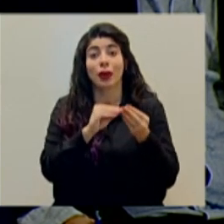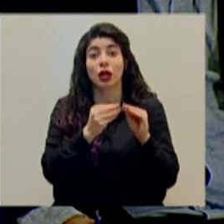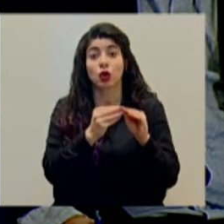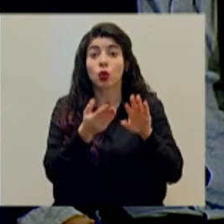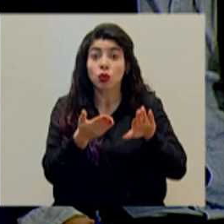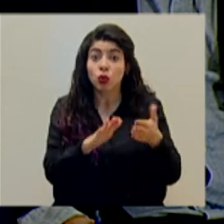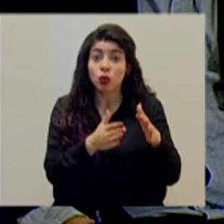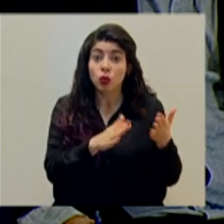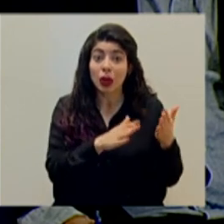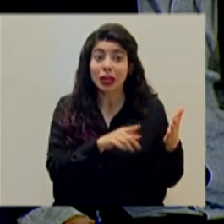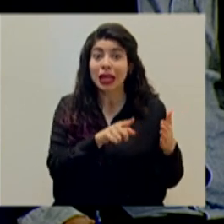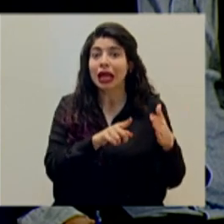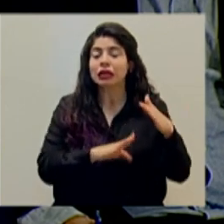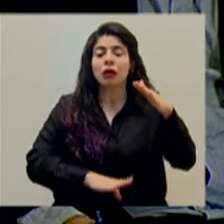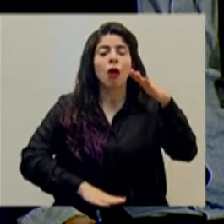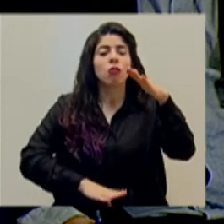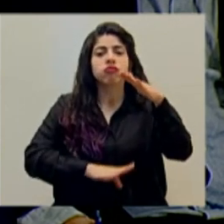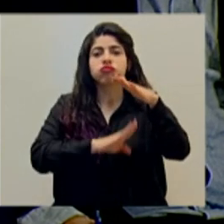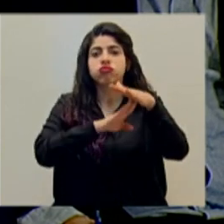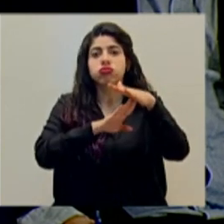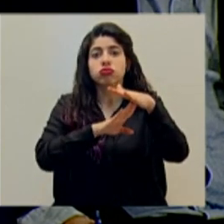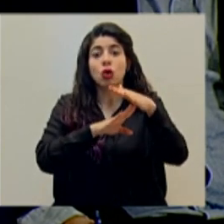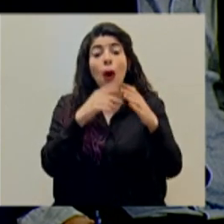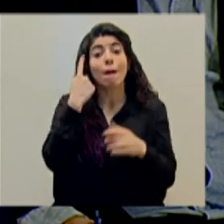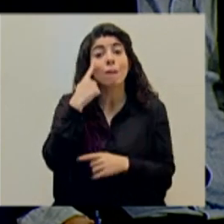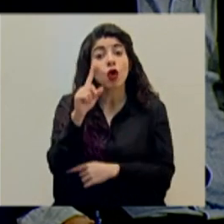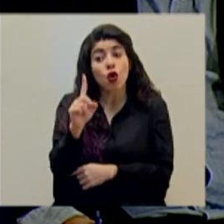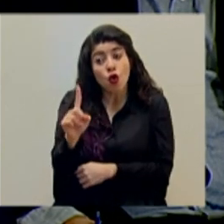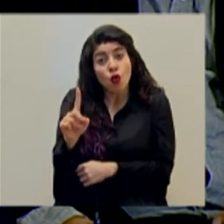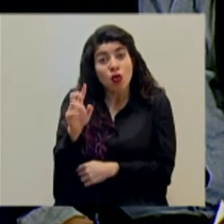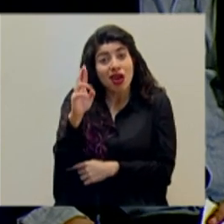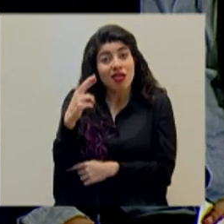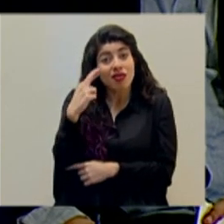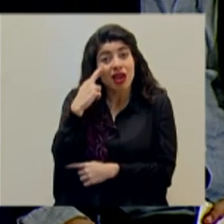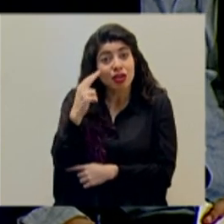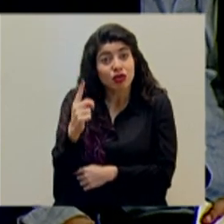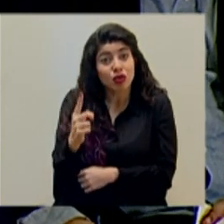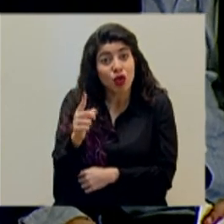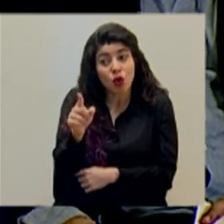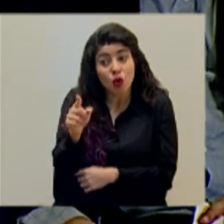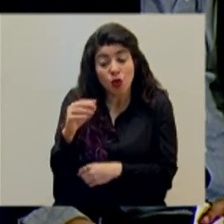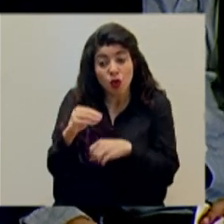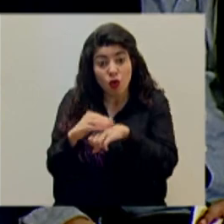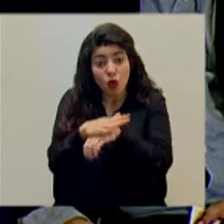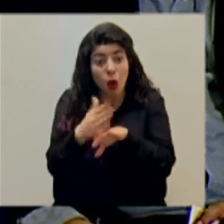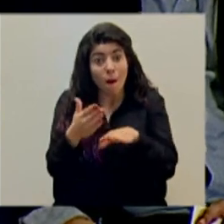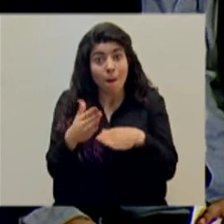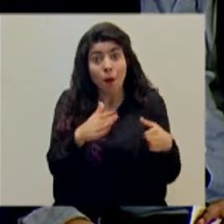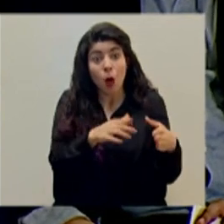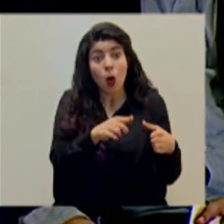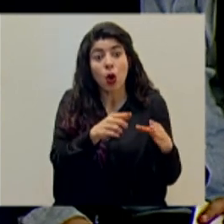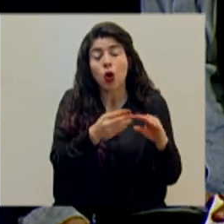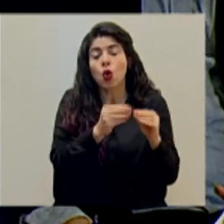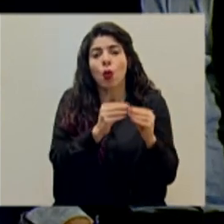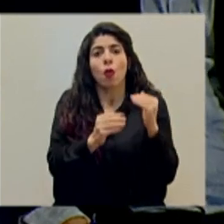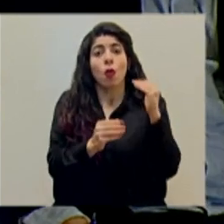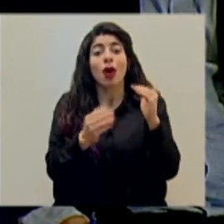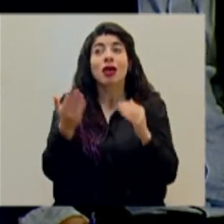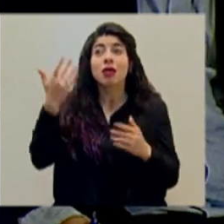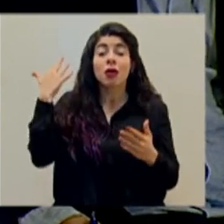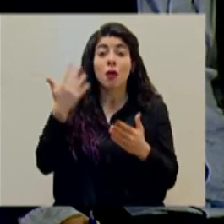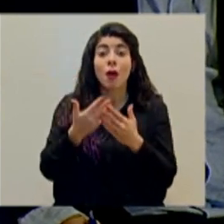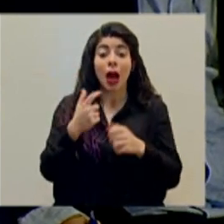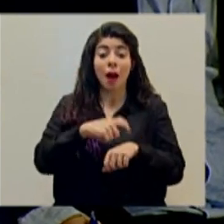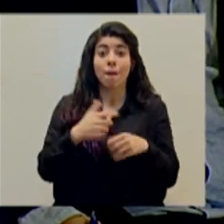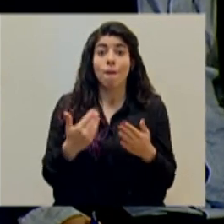decesos es la más alta que hemos tenido por una sola entidad por un solo origen en los tiempos modernos en Costa